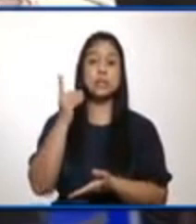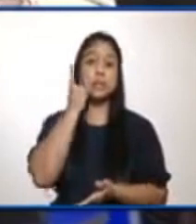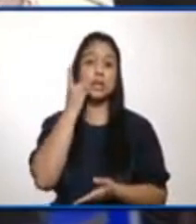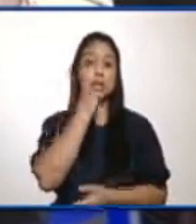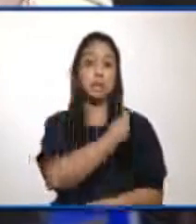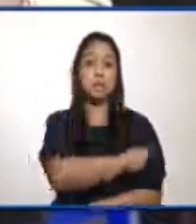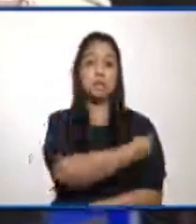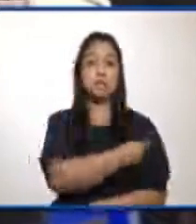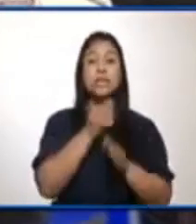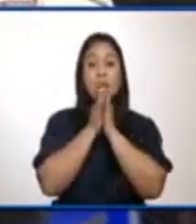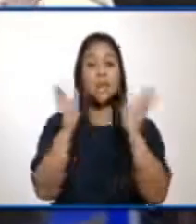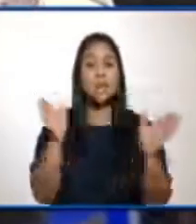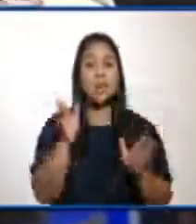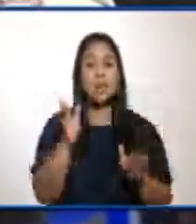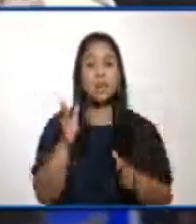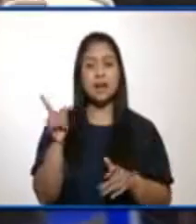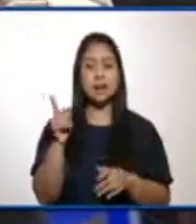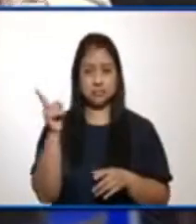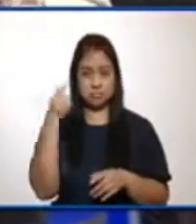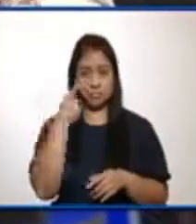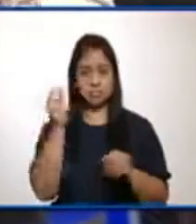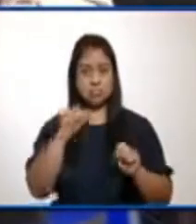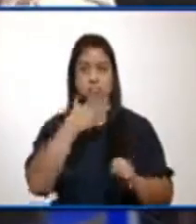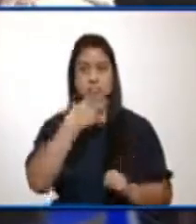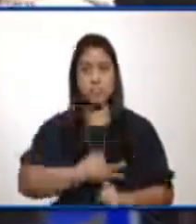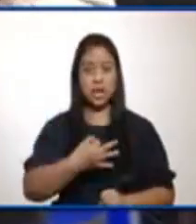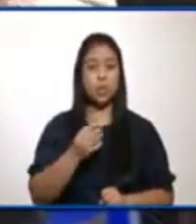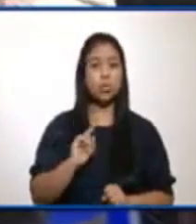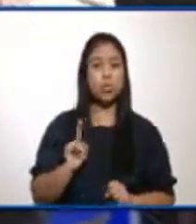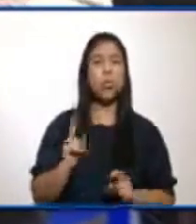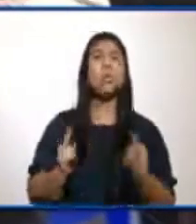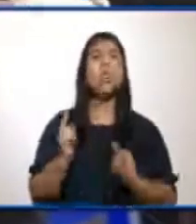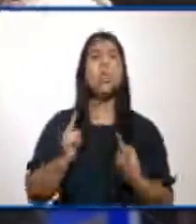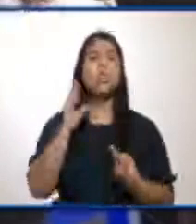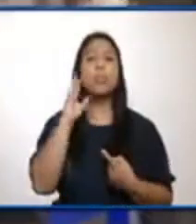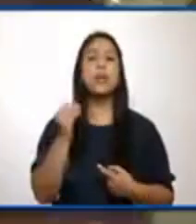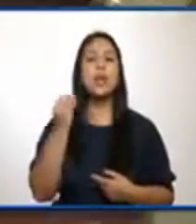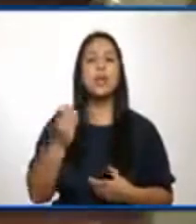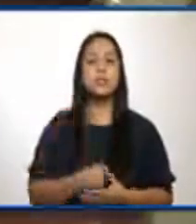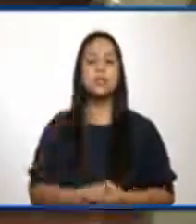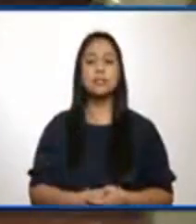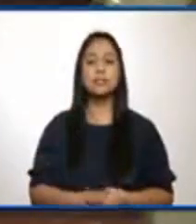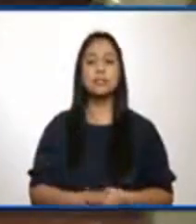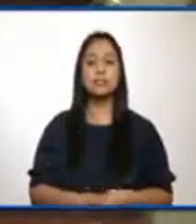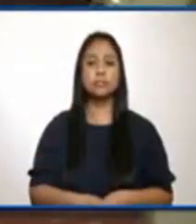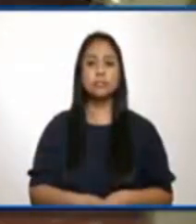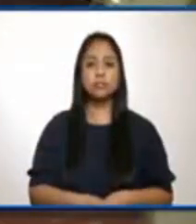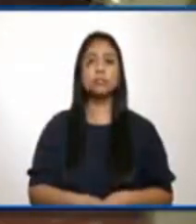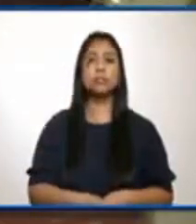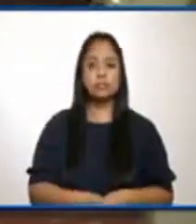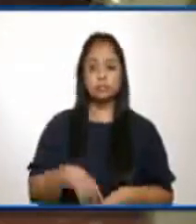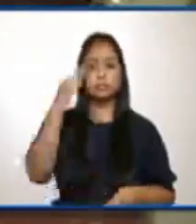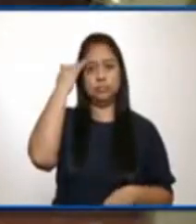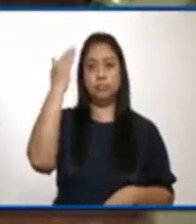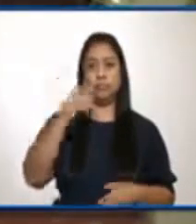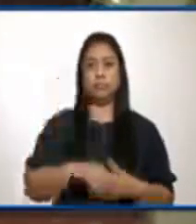del hospital general San Juan de Dios. Me gustaría saber si esto es verdad y de serlo, ¿cuáles serían las causas? Muchas gracias. En